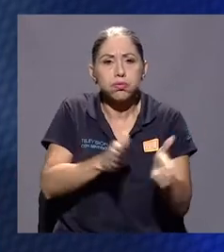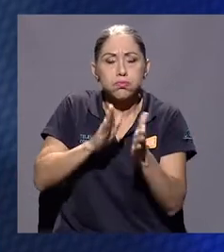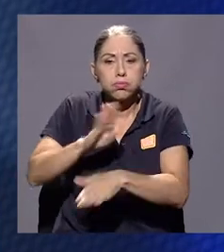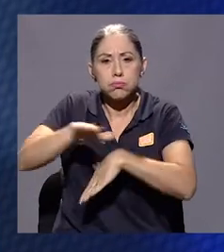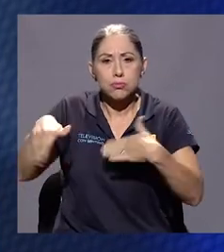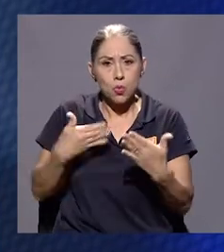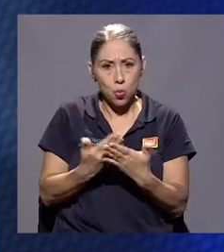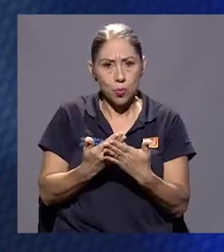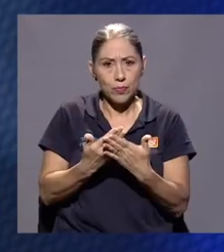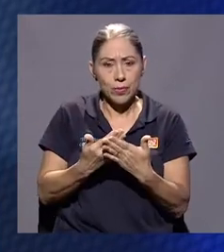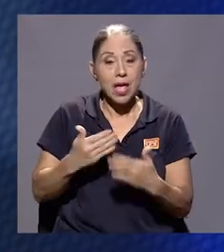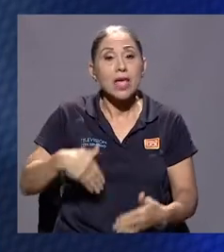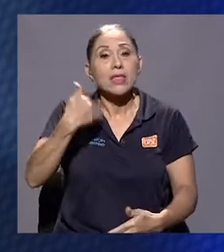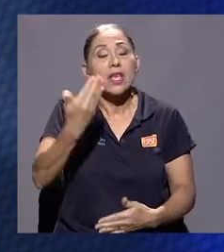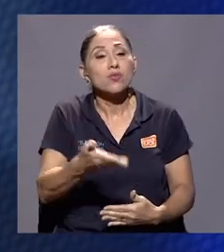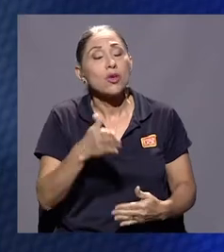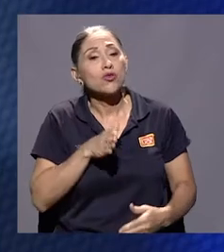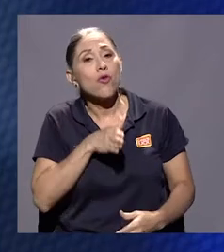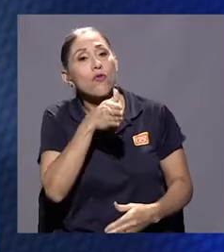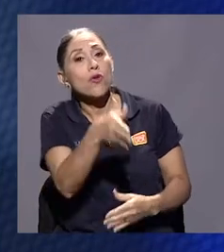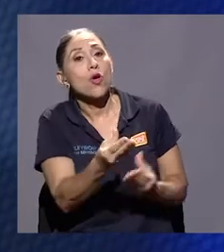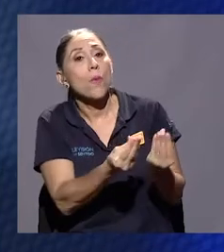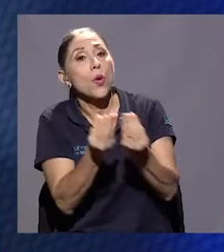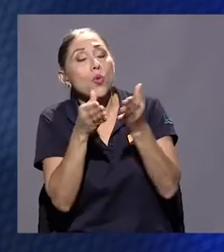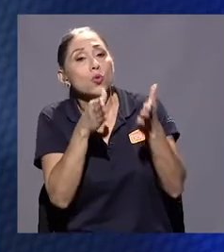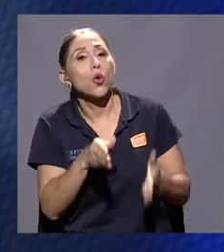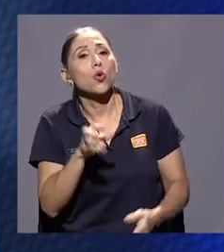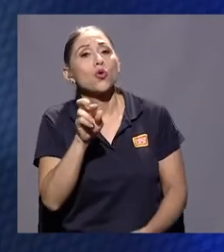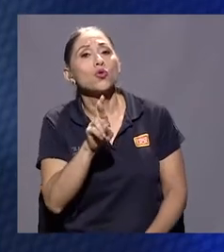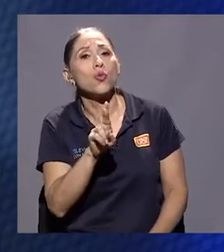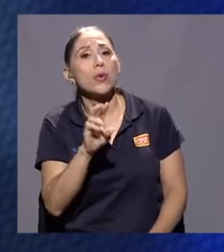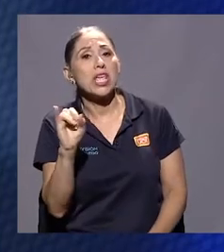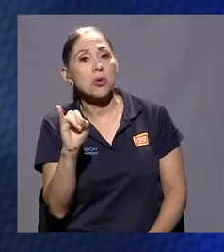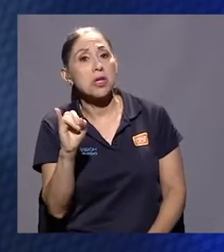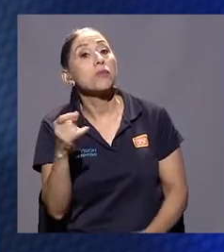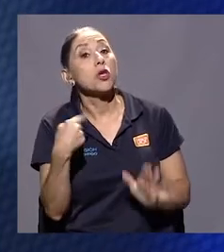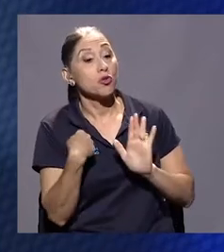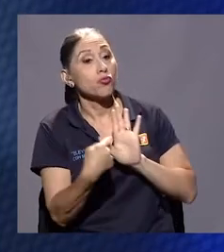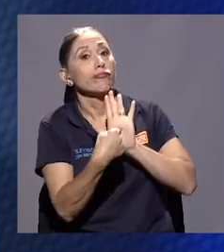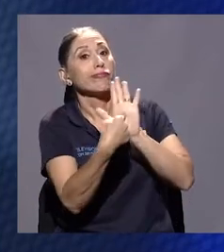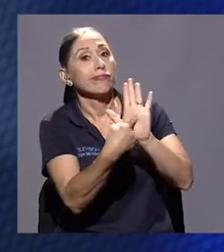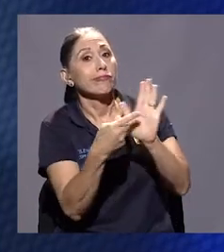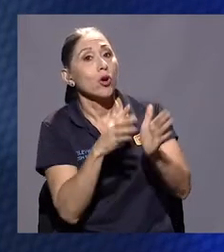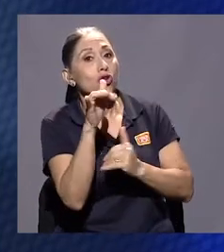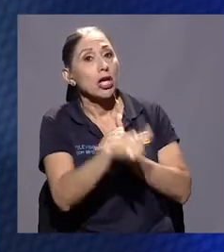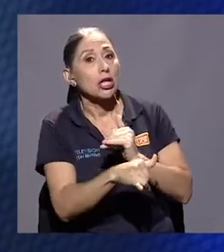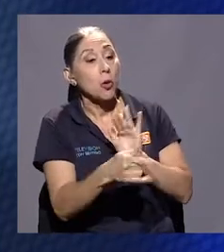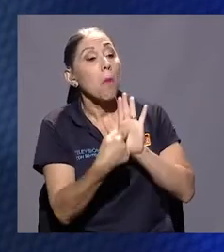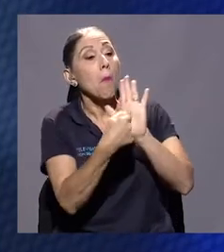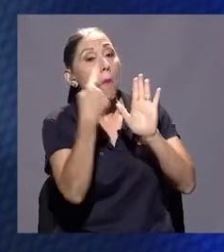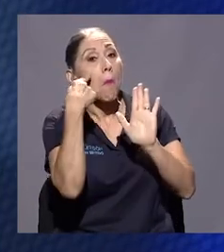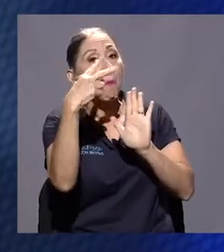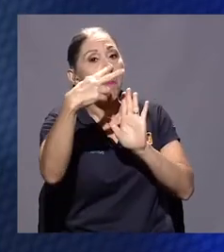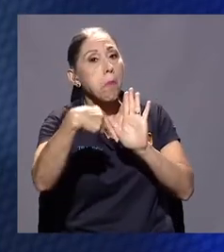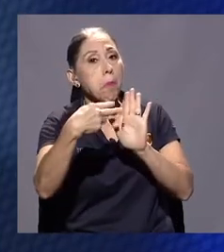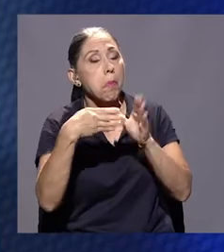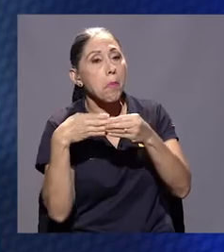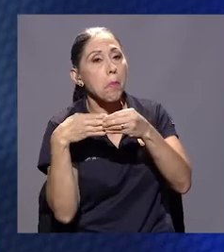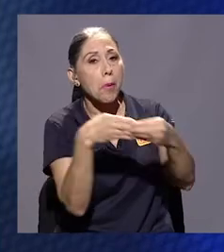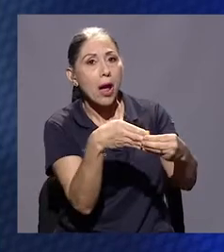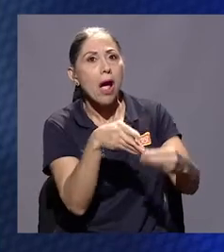es cierto? Y de ahí fui a donde Drew Irwin, el productor, le presenté el proyecto, le presenté el guión, le encantó,